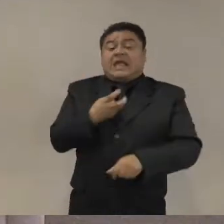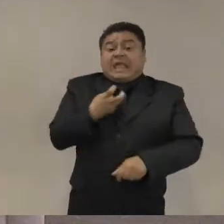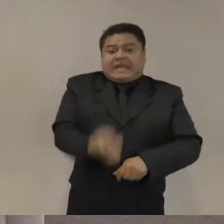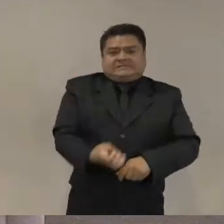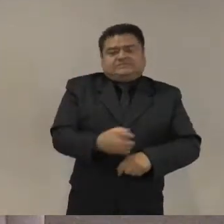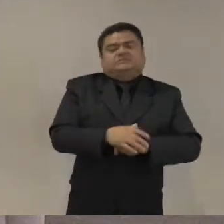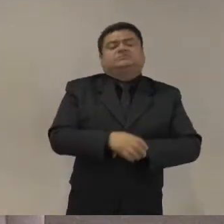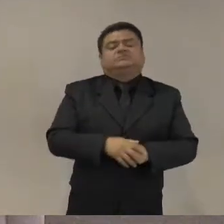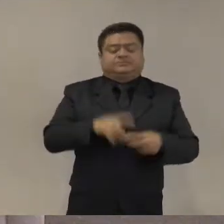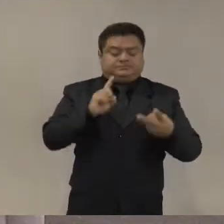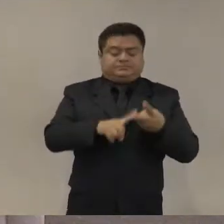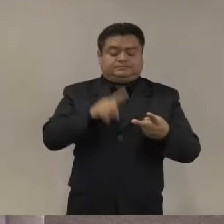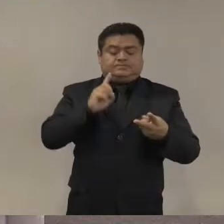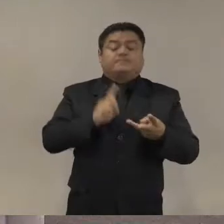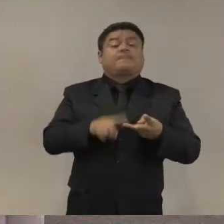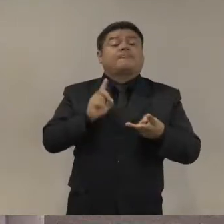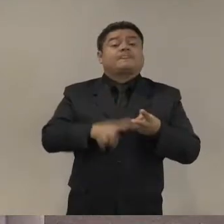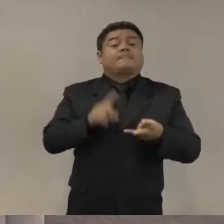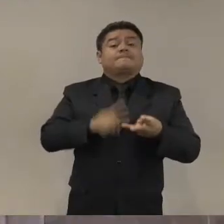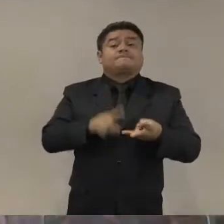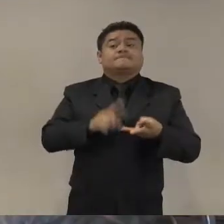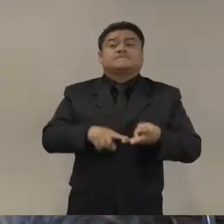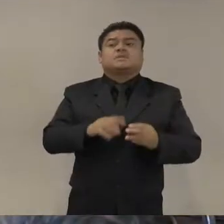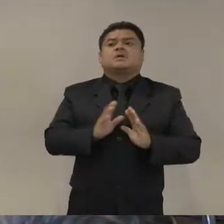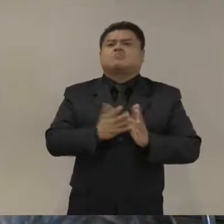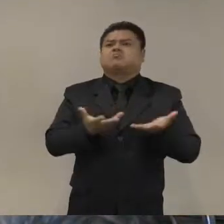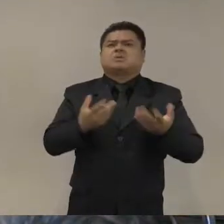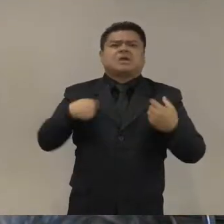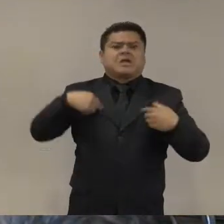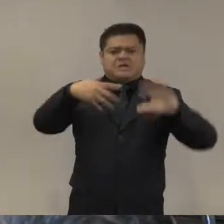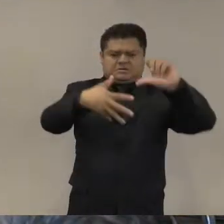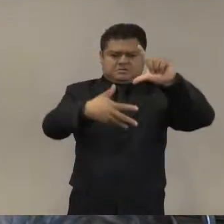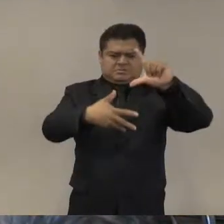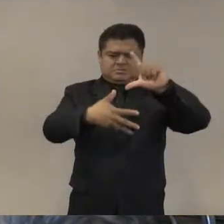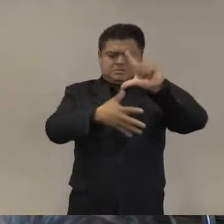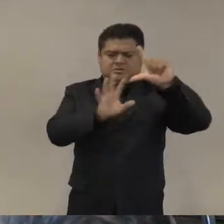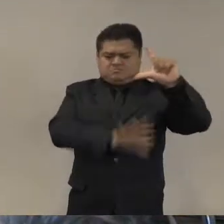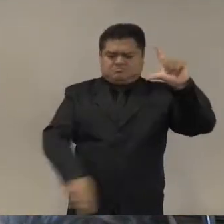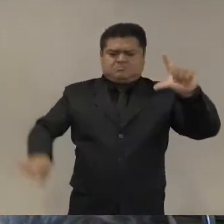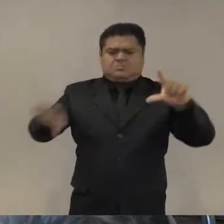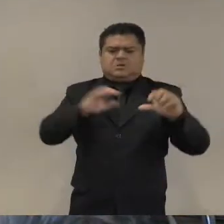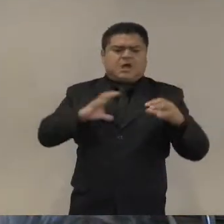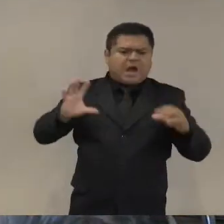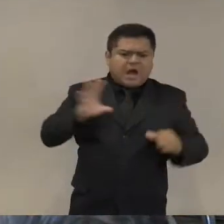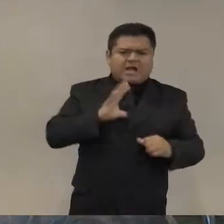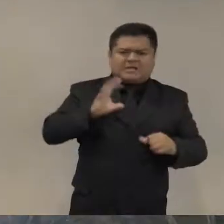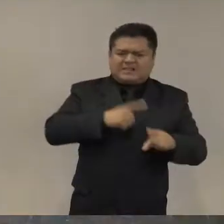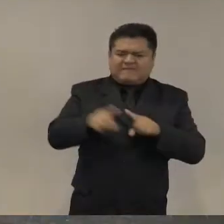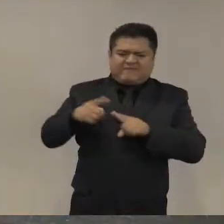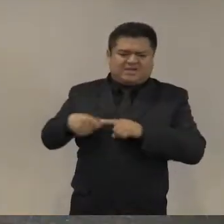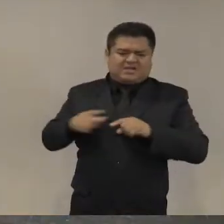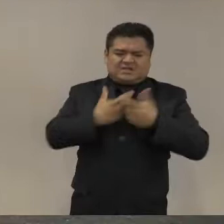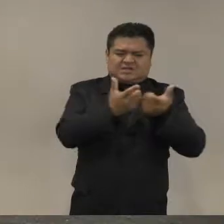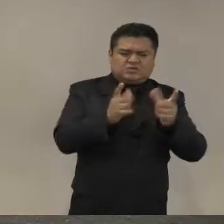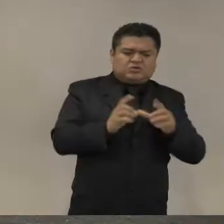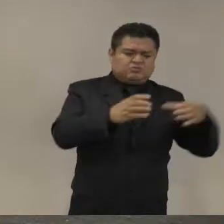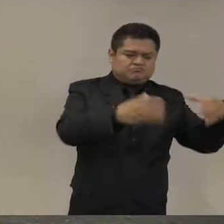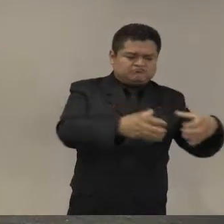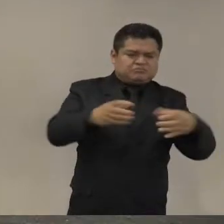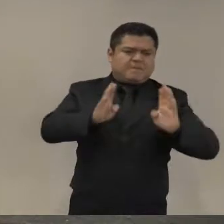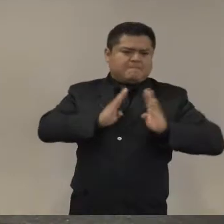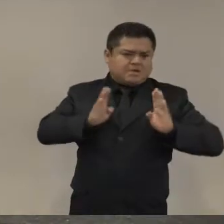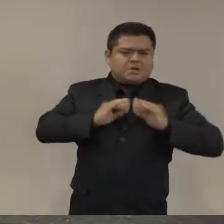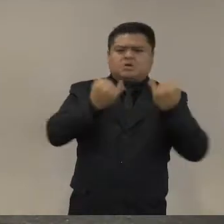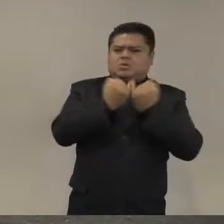varios modelos de militarización en la región que van desde fuerzas híbridas como ahora la Guardia Nacional también a la sustitución